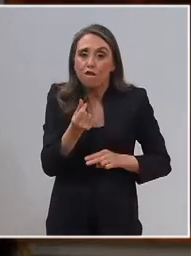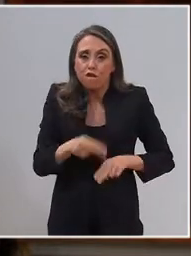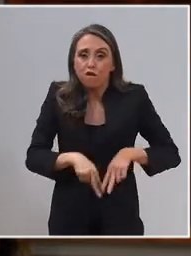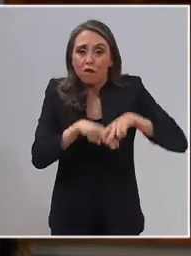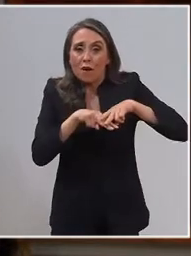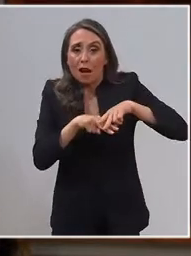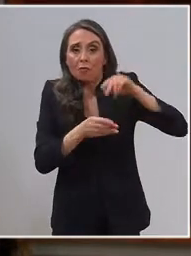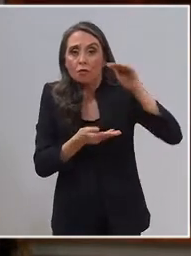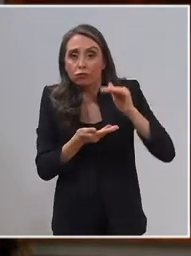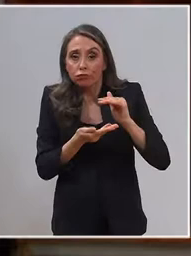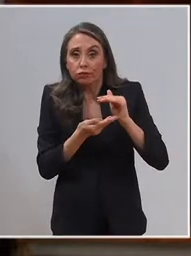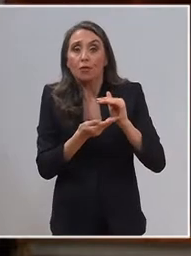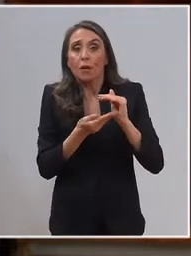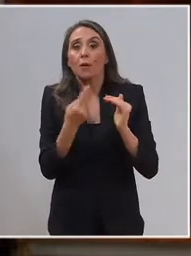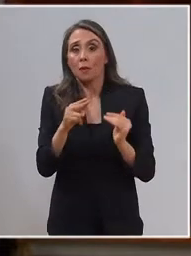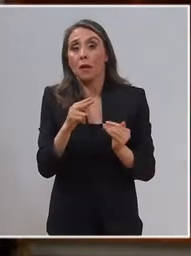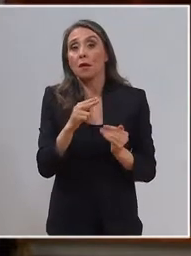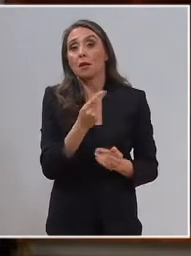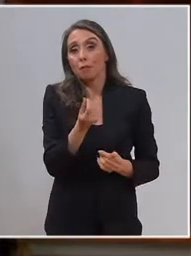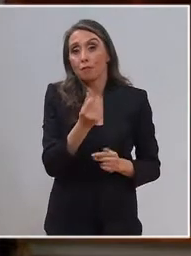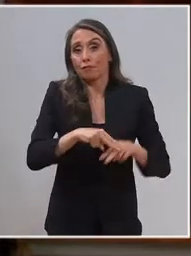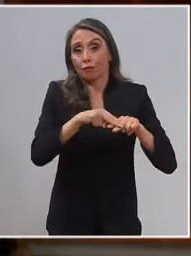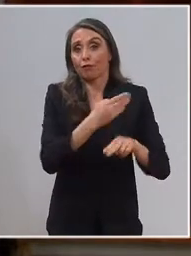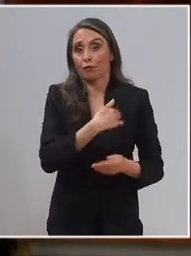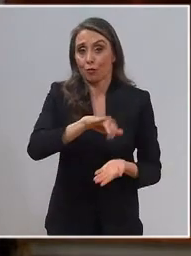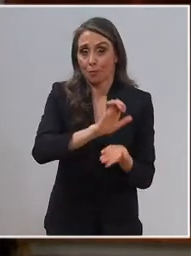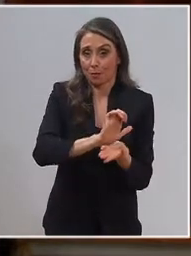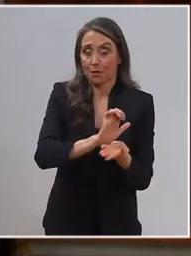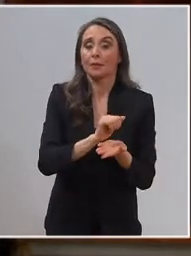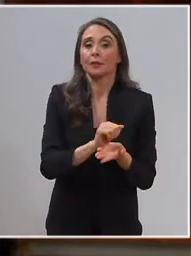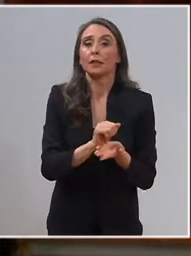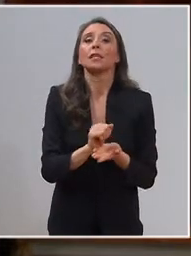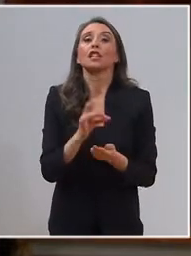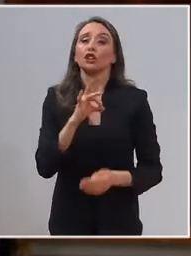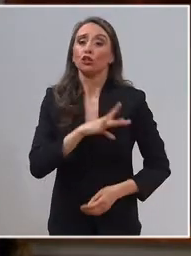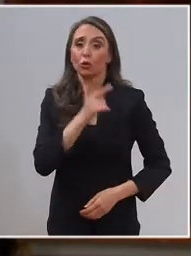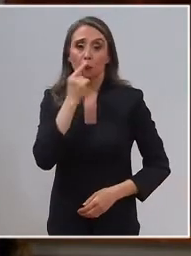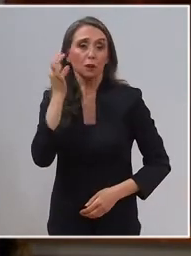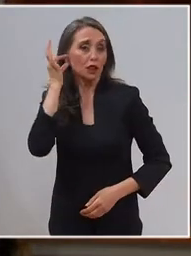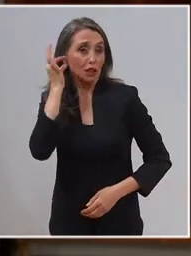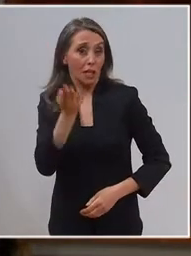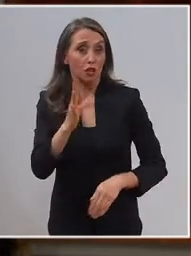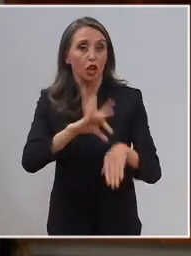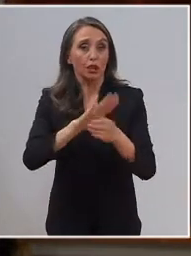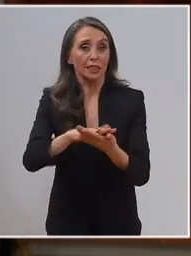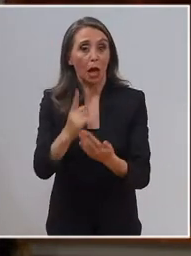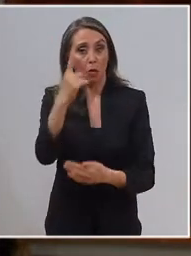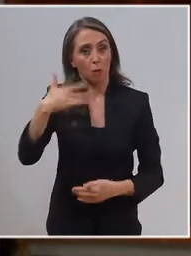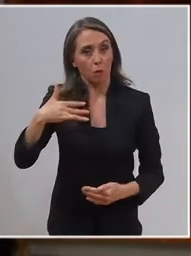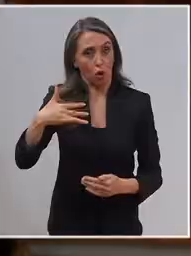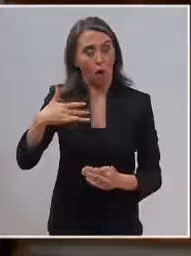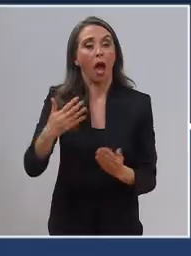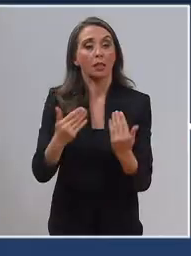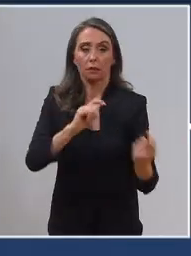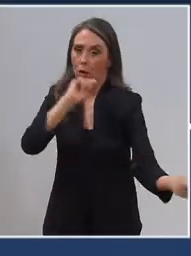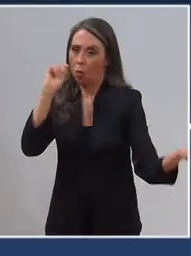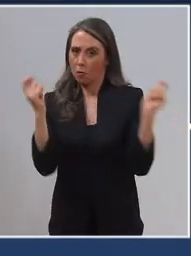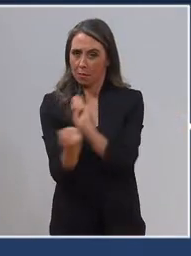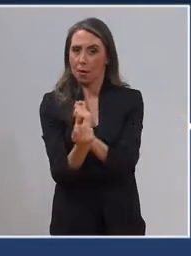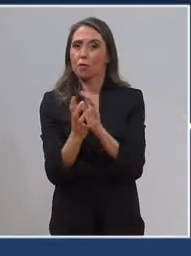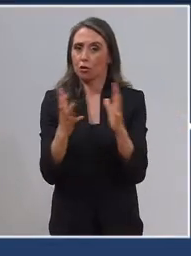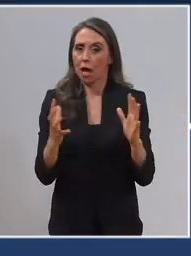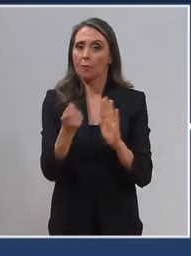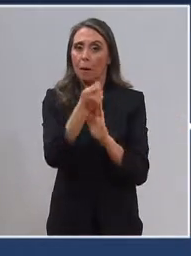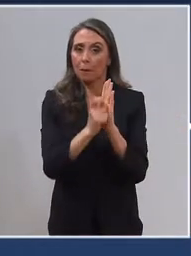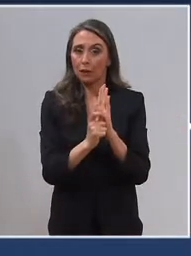estructural. Chilenos y chilenos, la salud también es prioridad y requiere cirugía mayor. Por eso, este